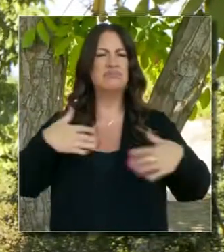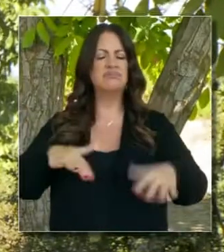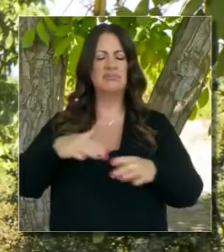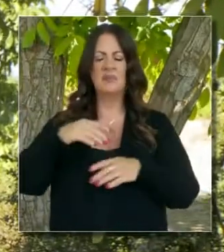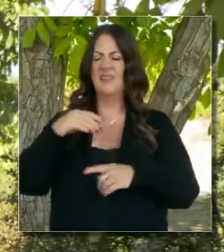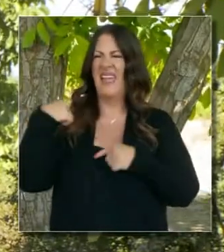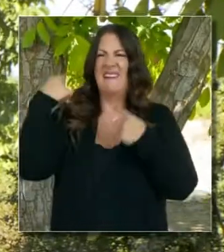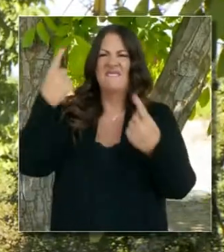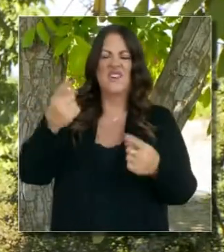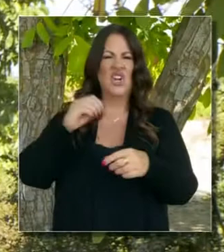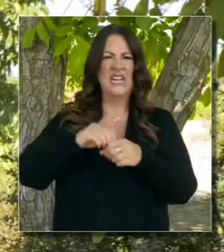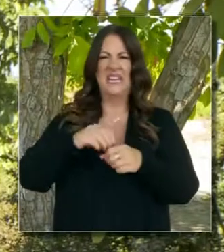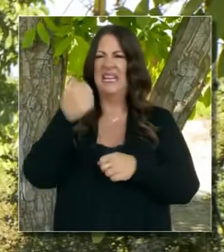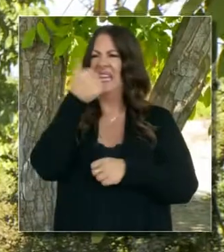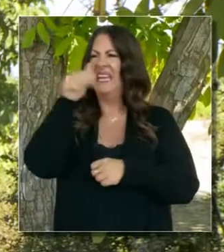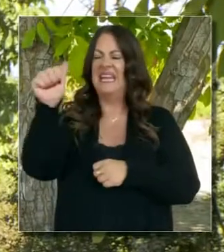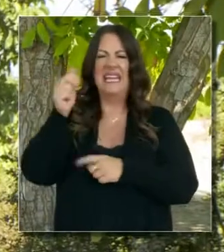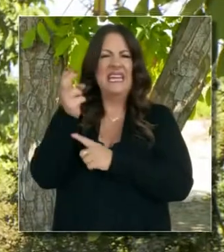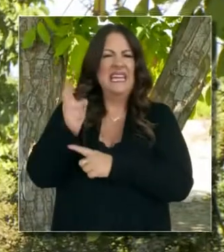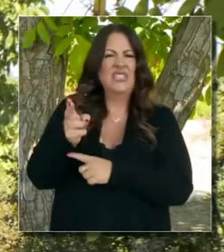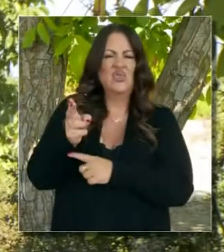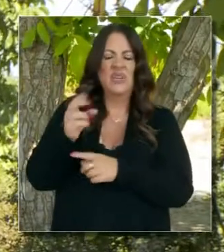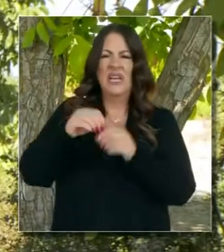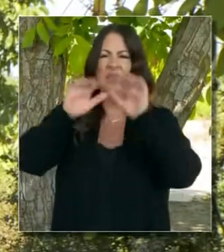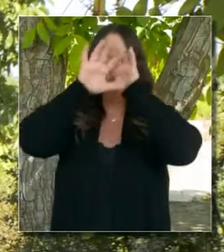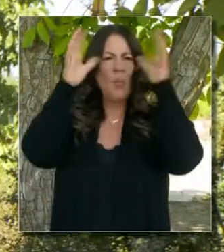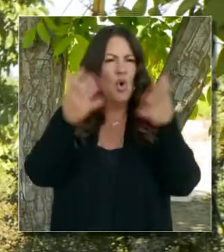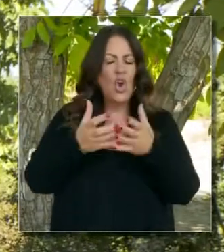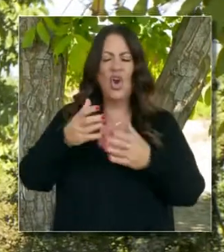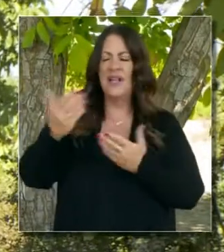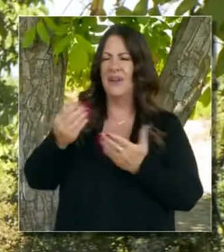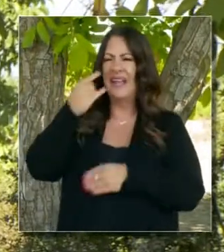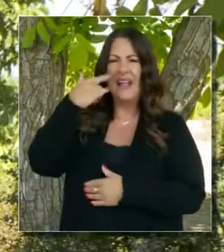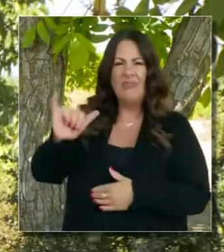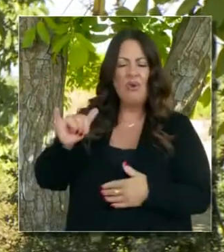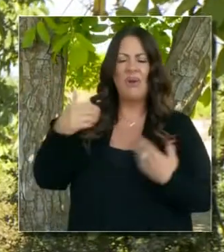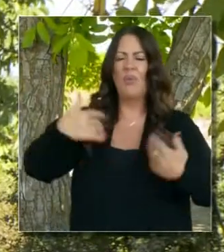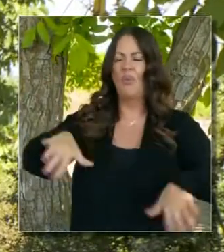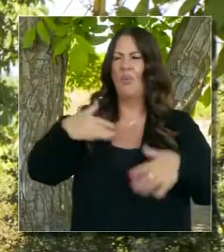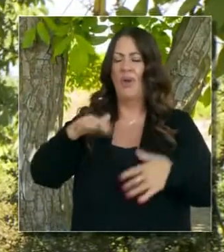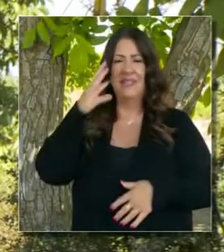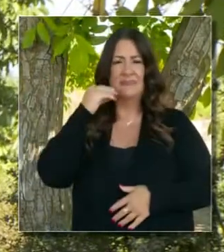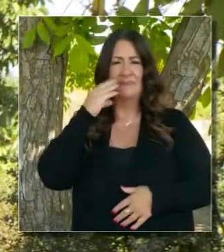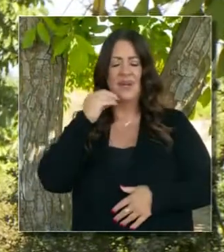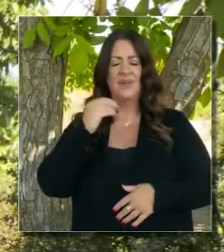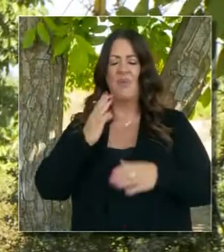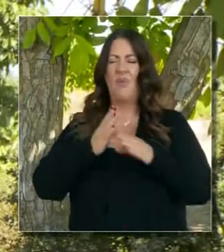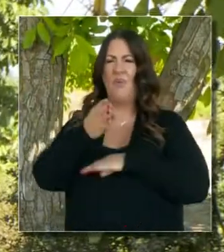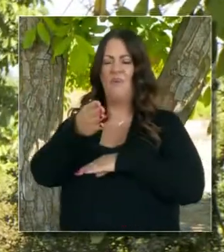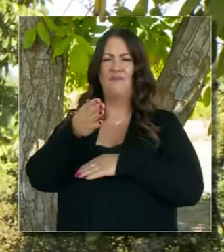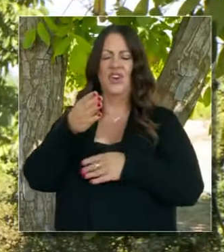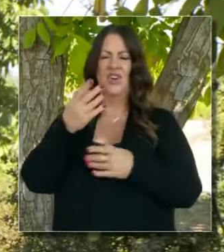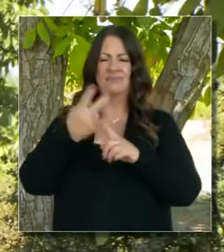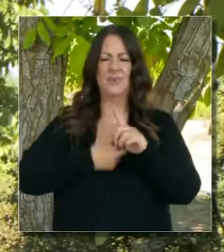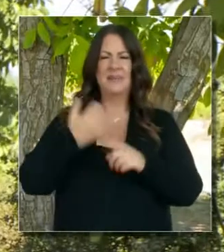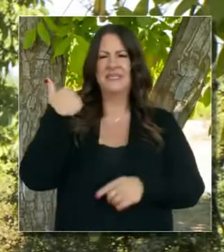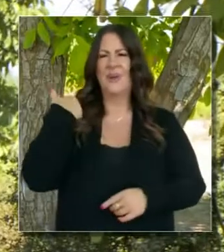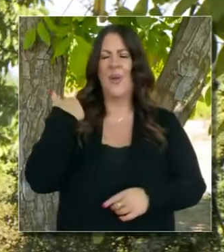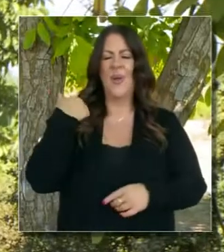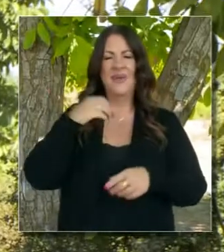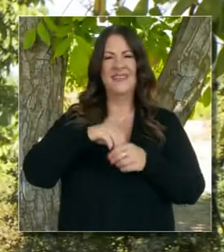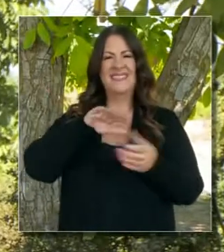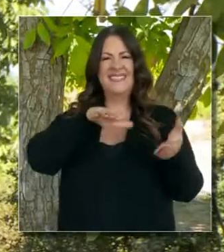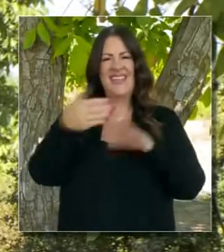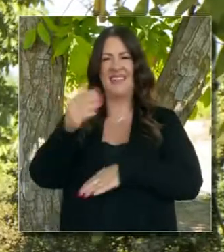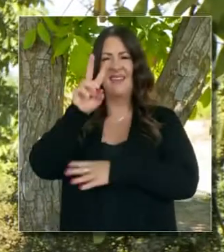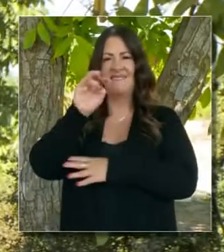Disfrutablemente la temperatura más candente documentada en toda la historia mundial. Que experimentamos hace siete